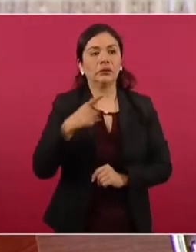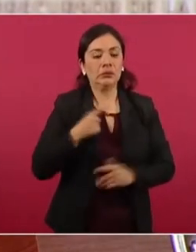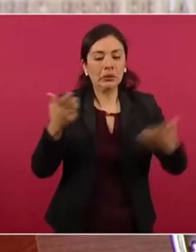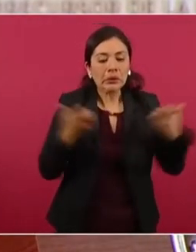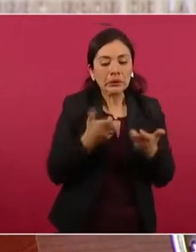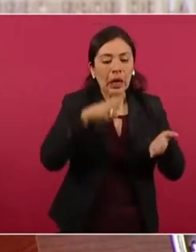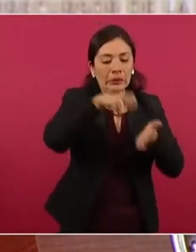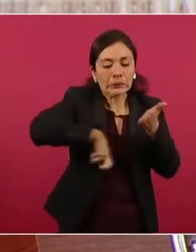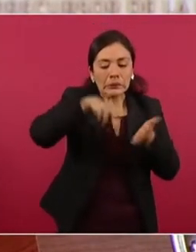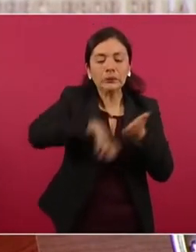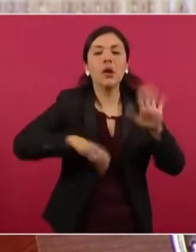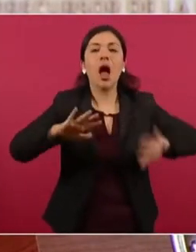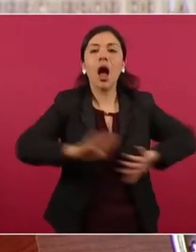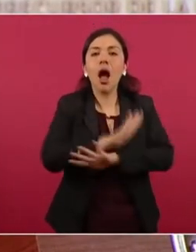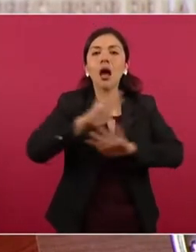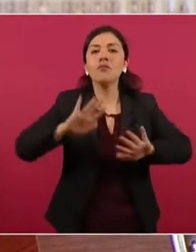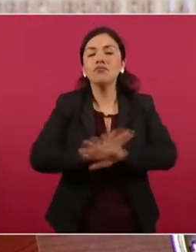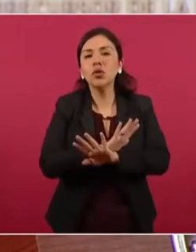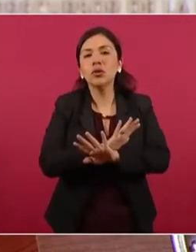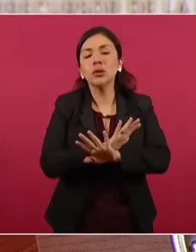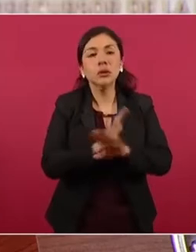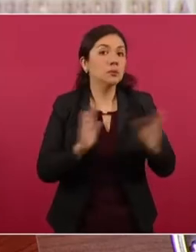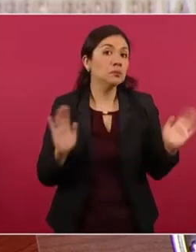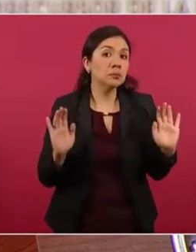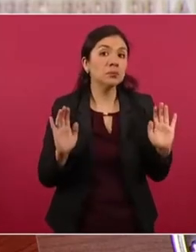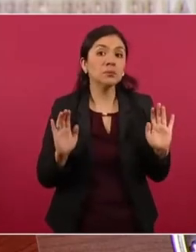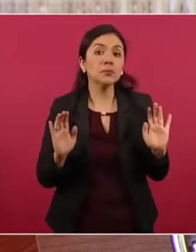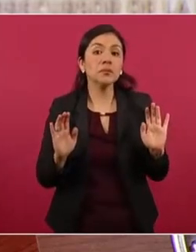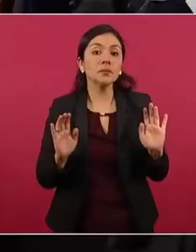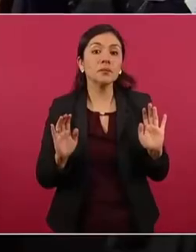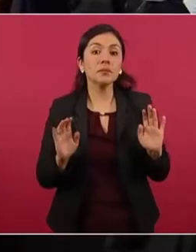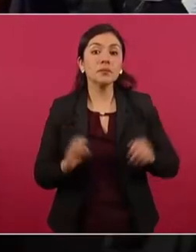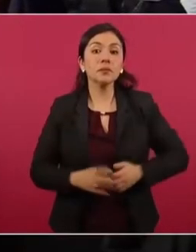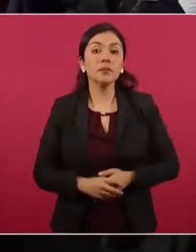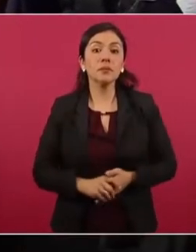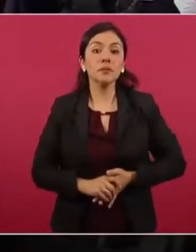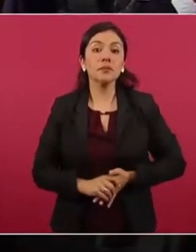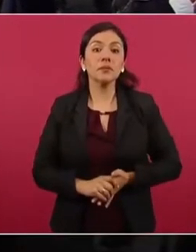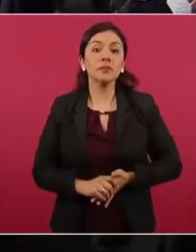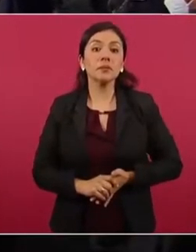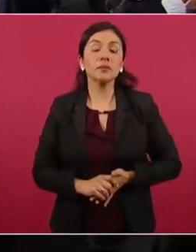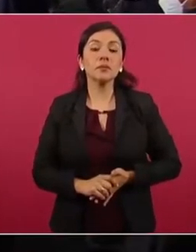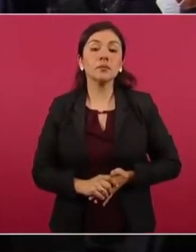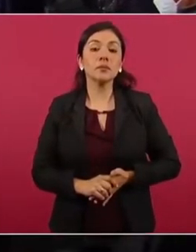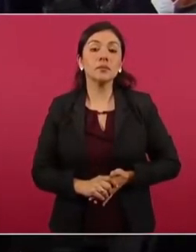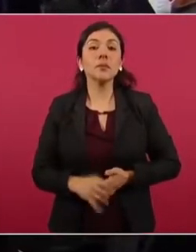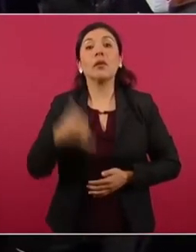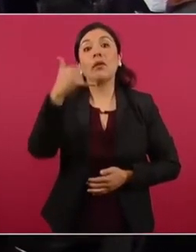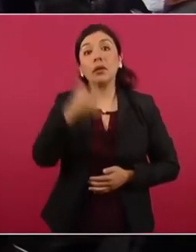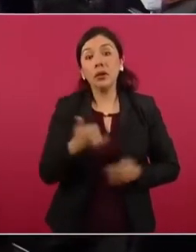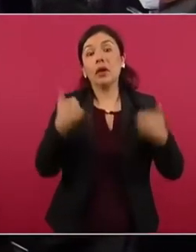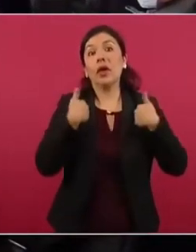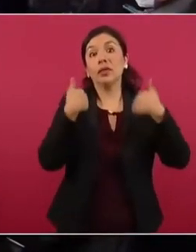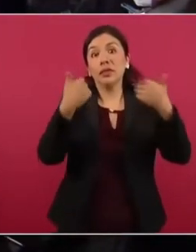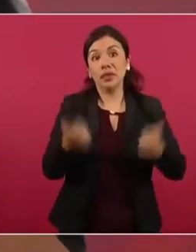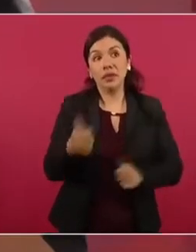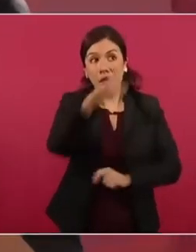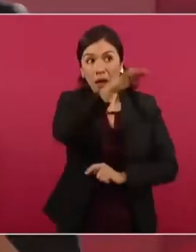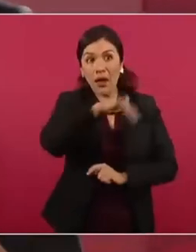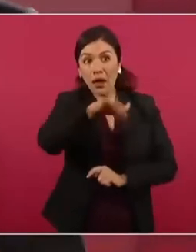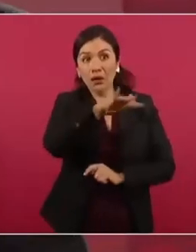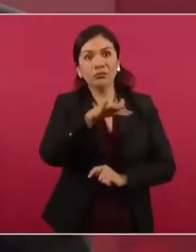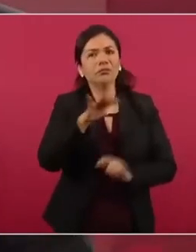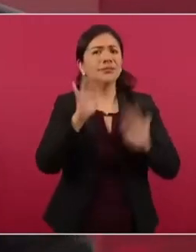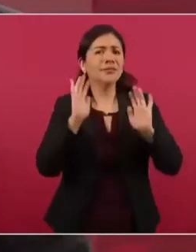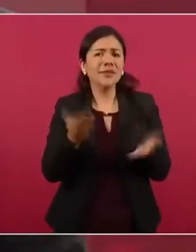que se entienda de que ya son